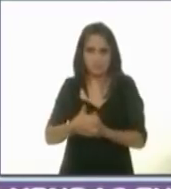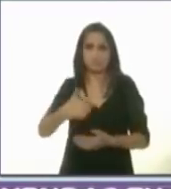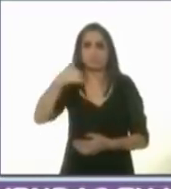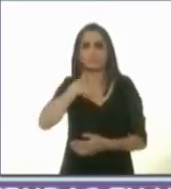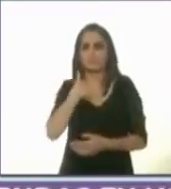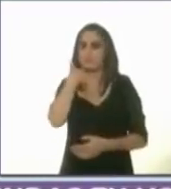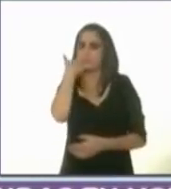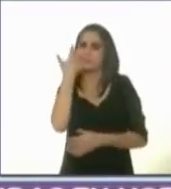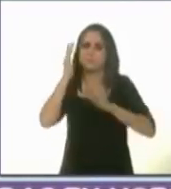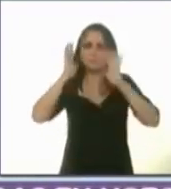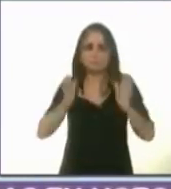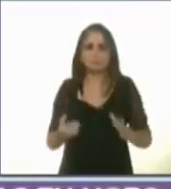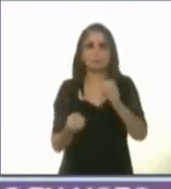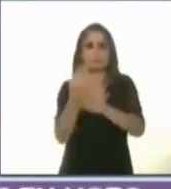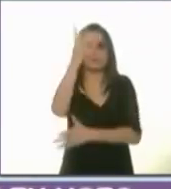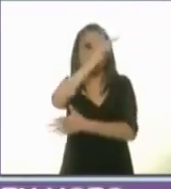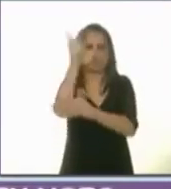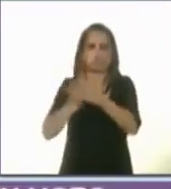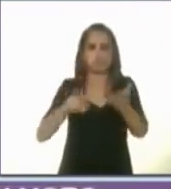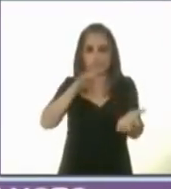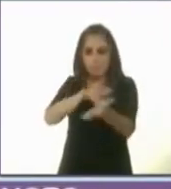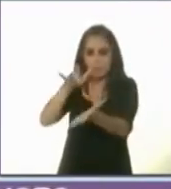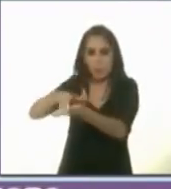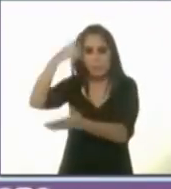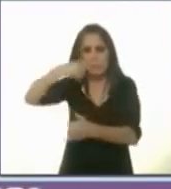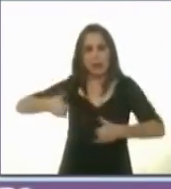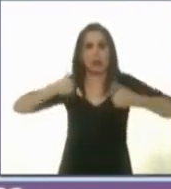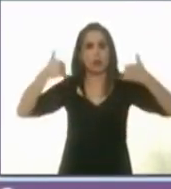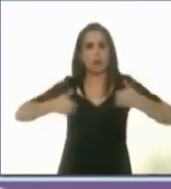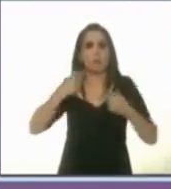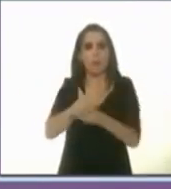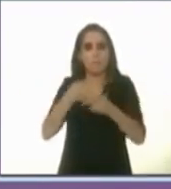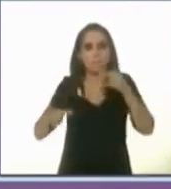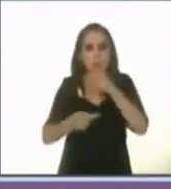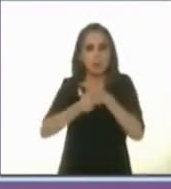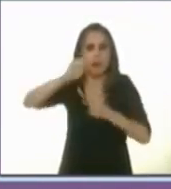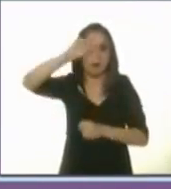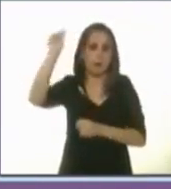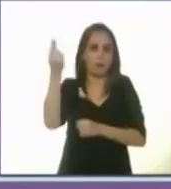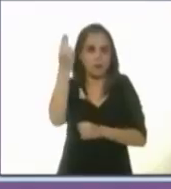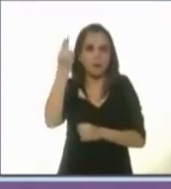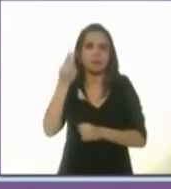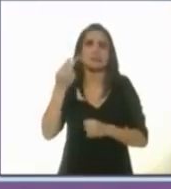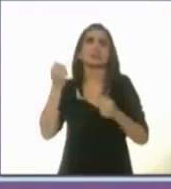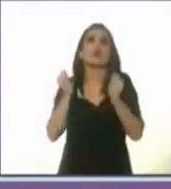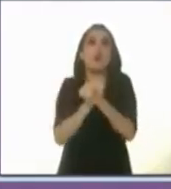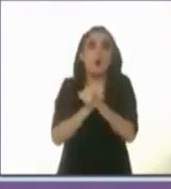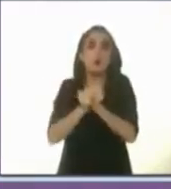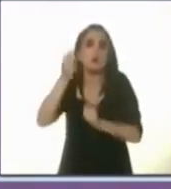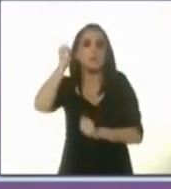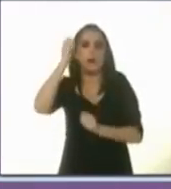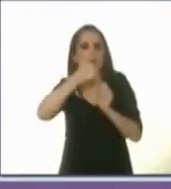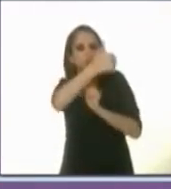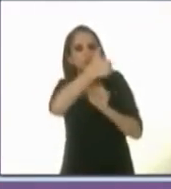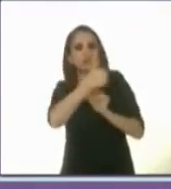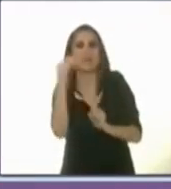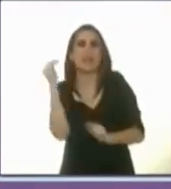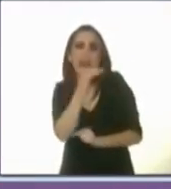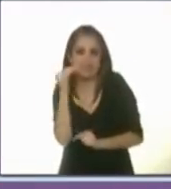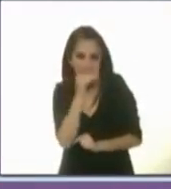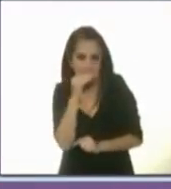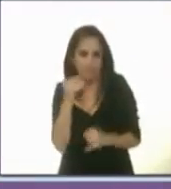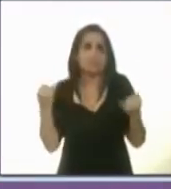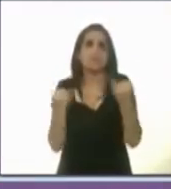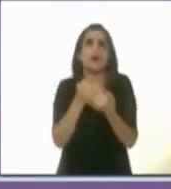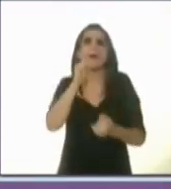en marcha el programa de apoyo para los jóvenes de preparatoria y de universidad de transporte gratuito vamos a poner en marcha también